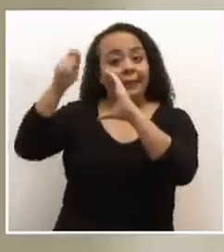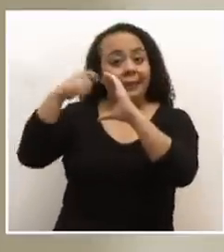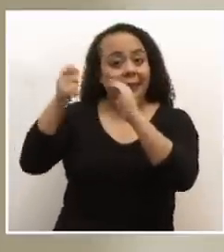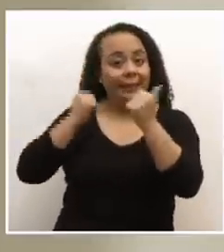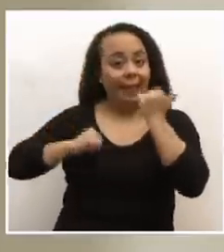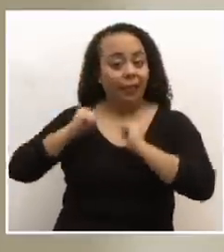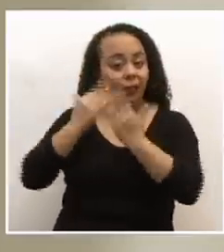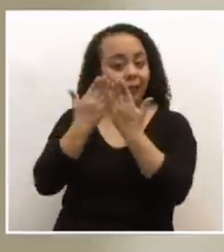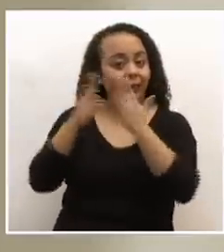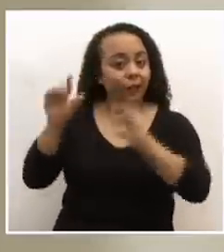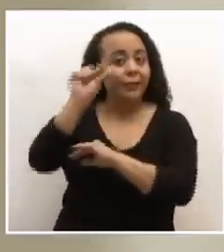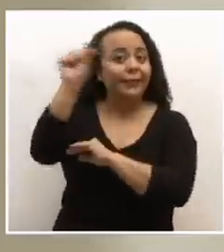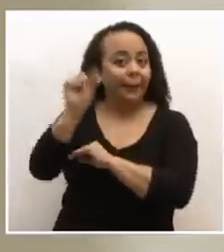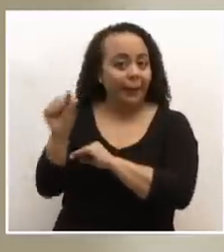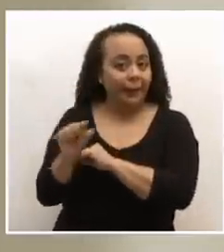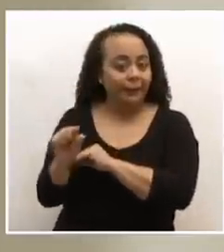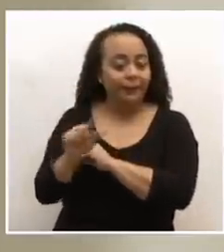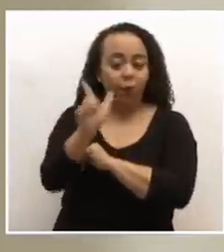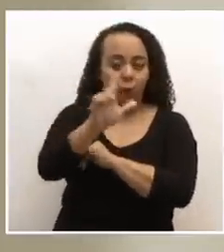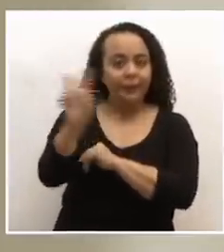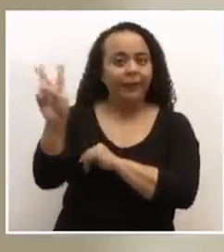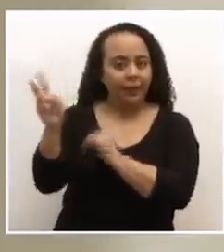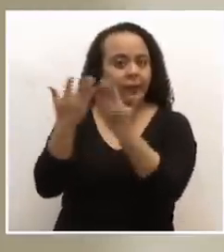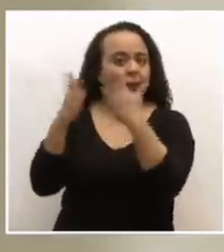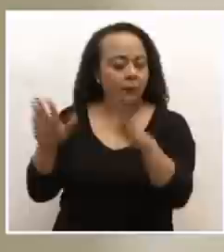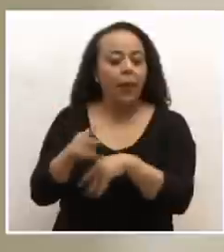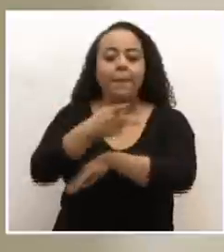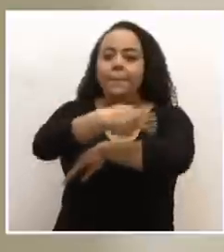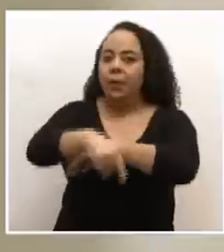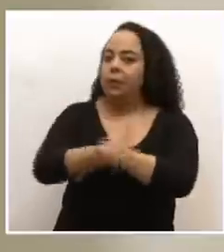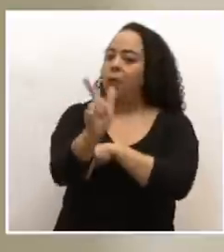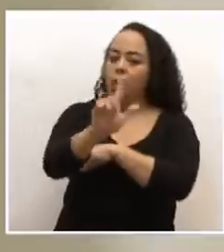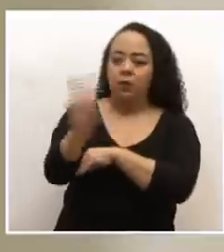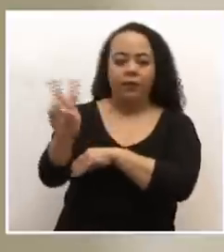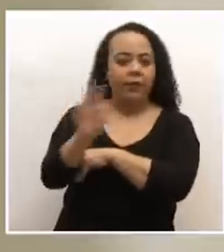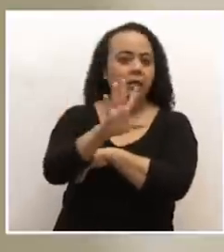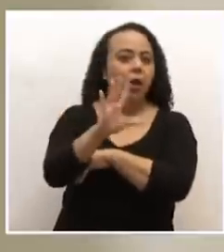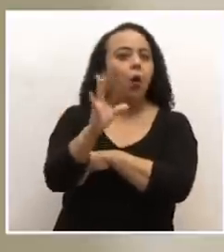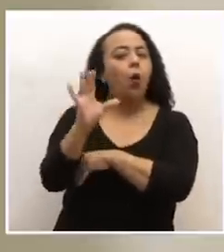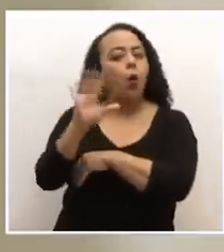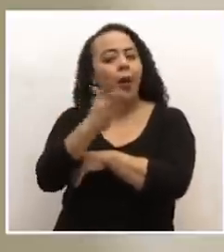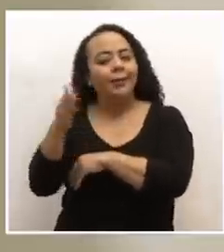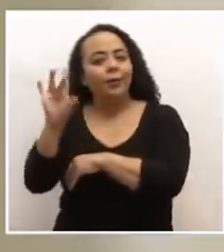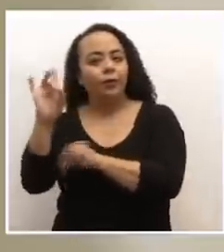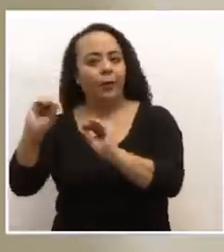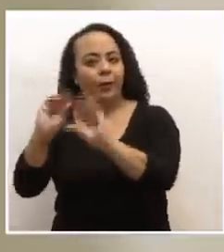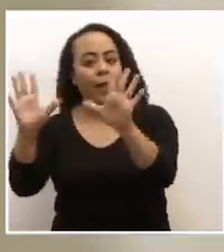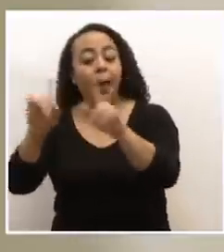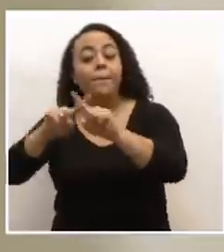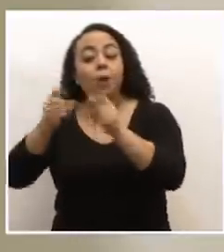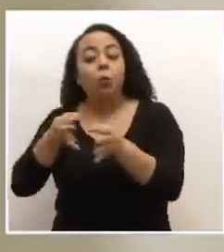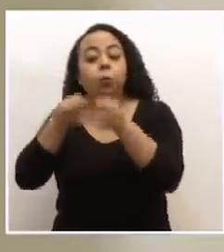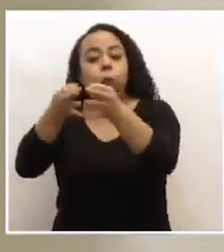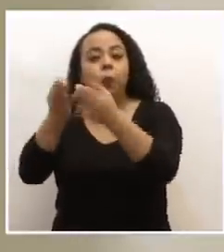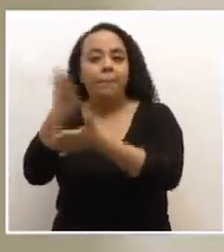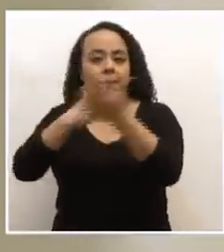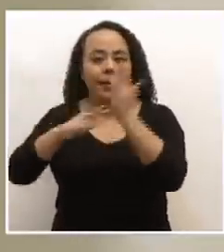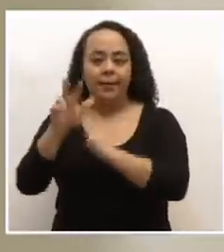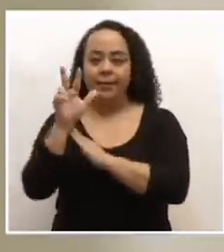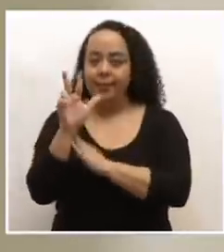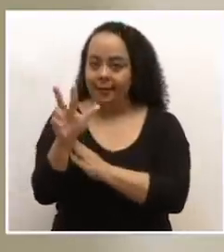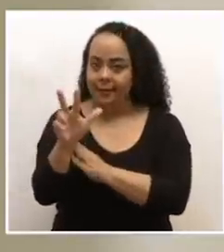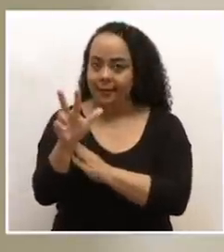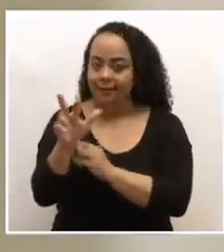estaban abiertos entre semana. Las playas igualmente estaban abiertas entre semana, de 5 a 8. Lo que estamos posponiendo es la fase 3 y,